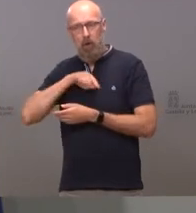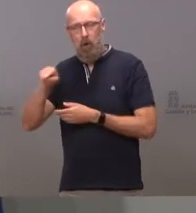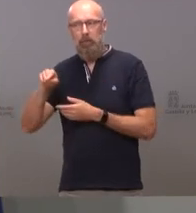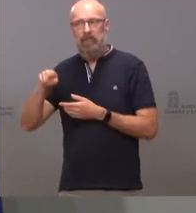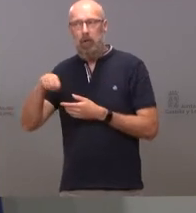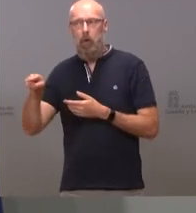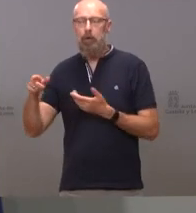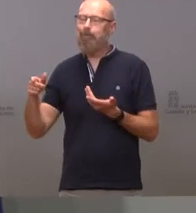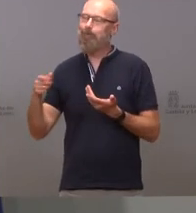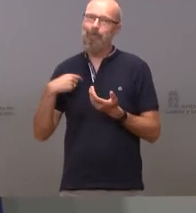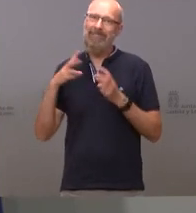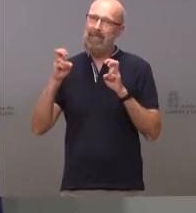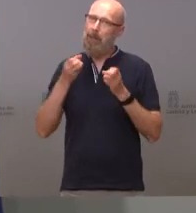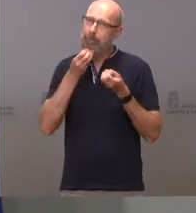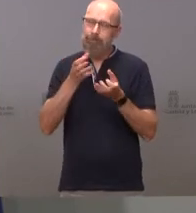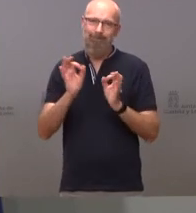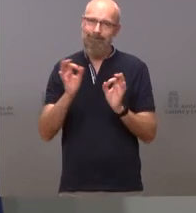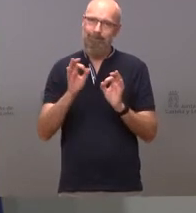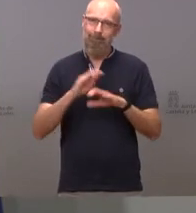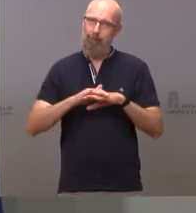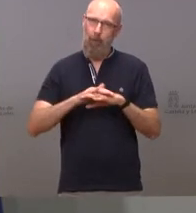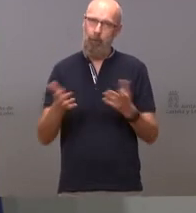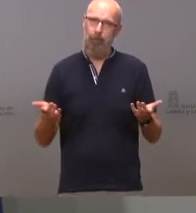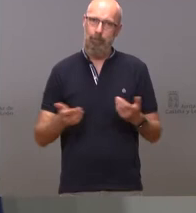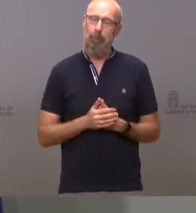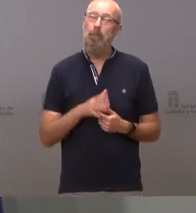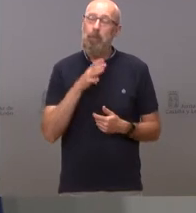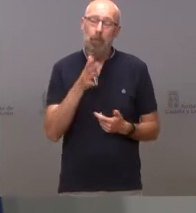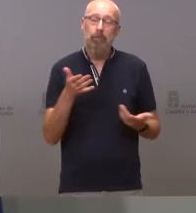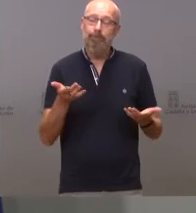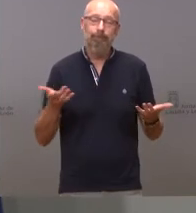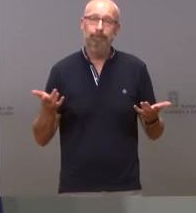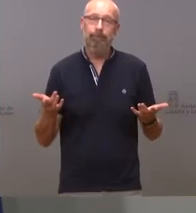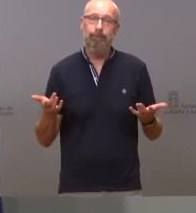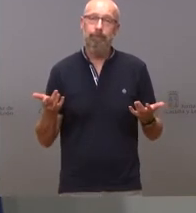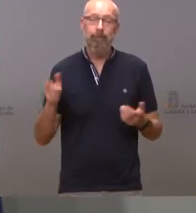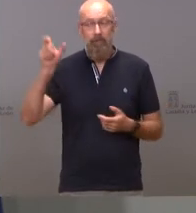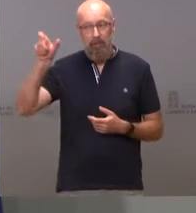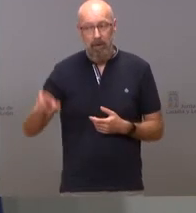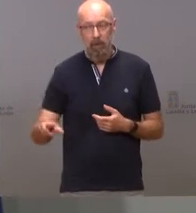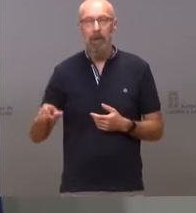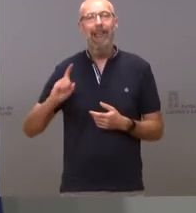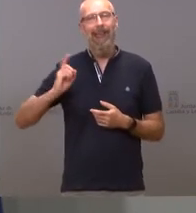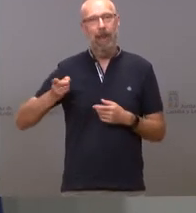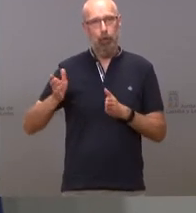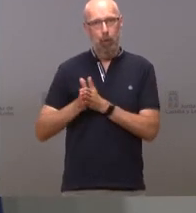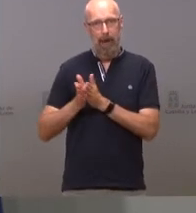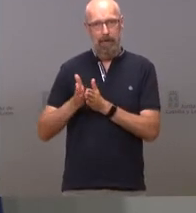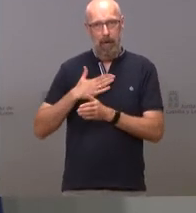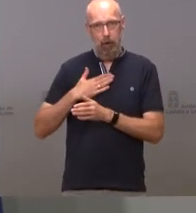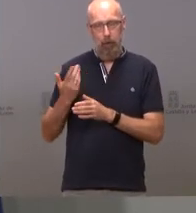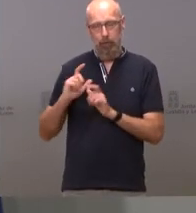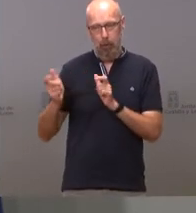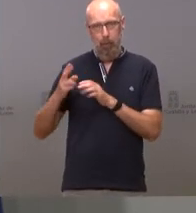a este respecto porque bueno Toni Cantó es un ex compañero mío de